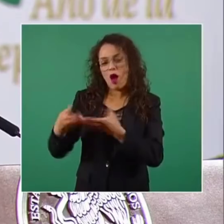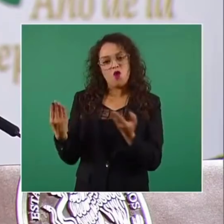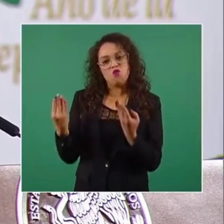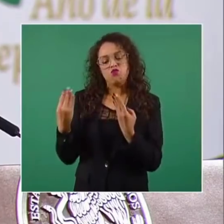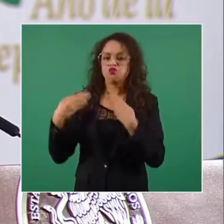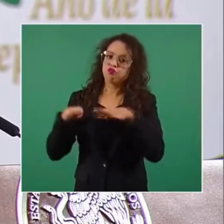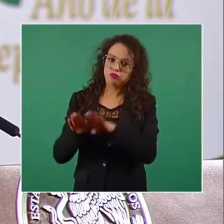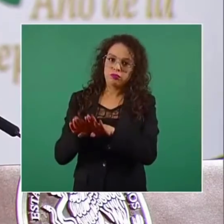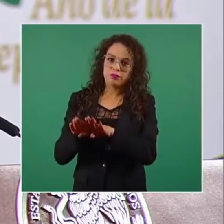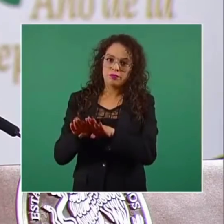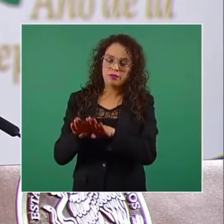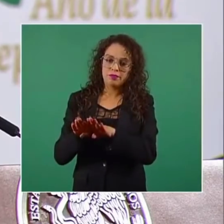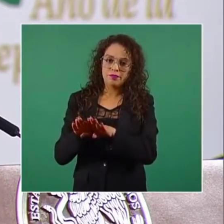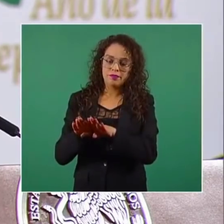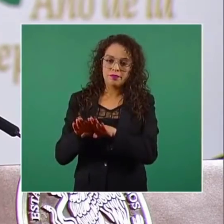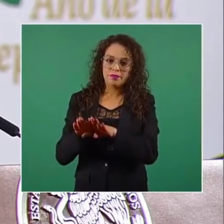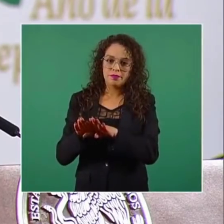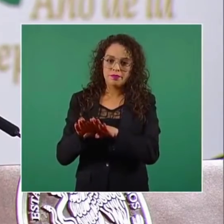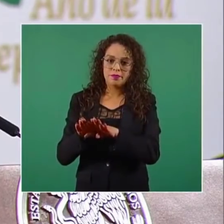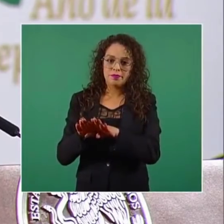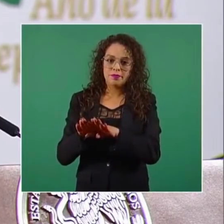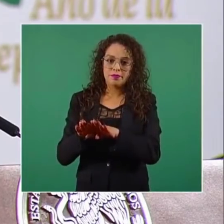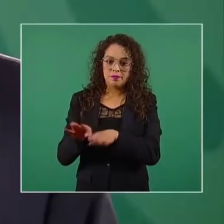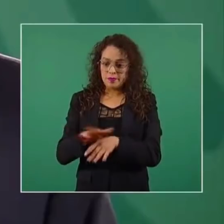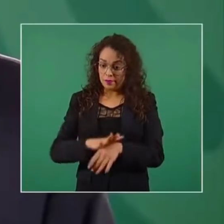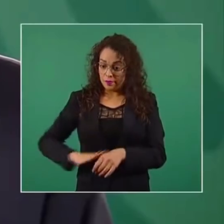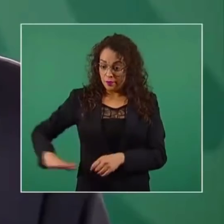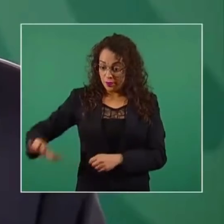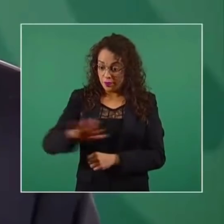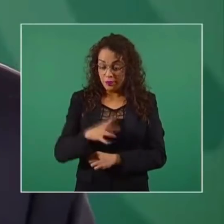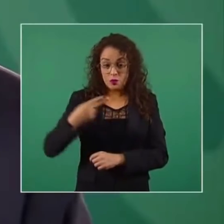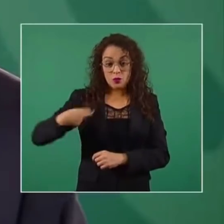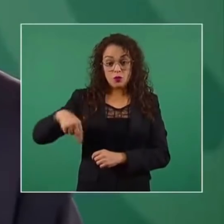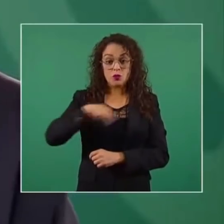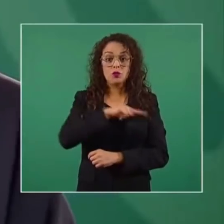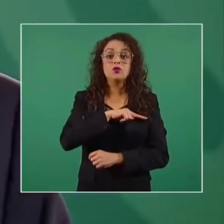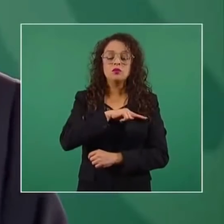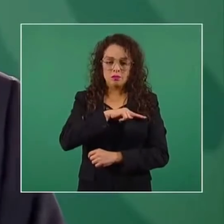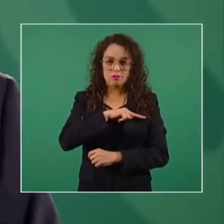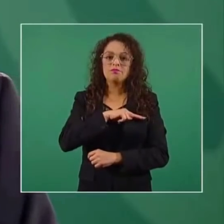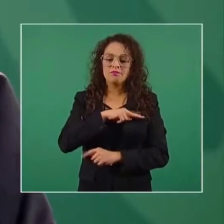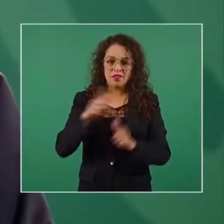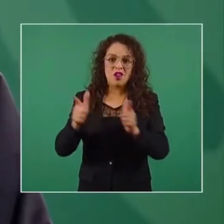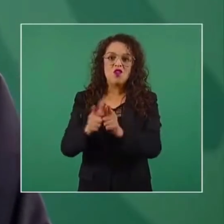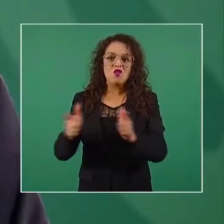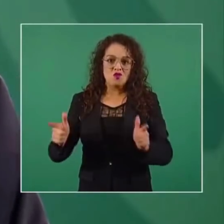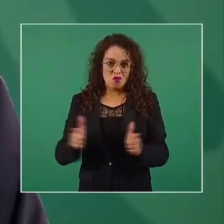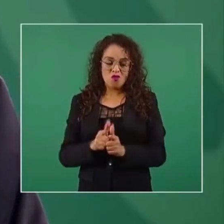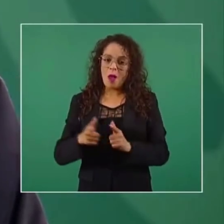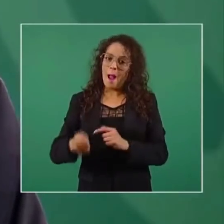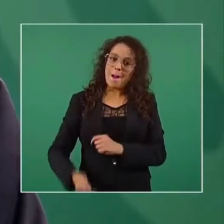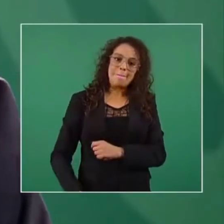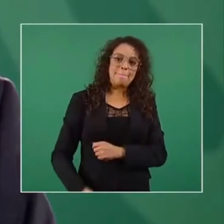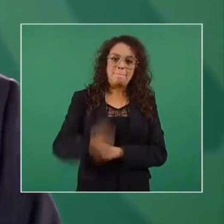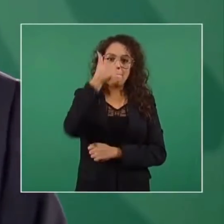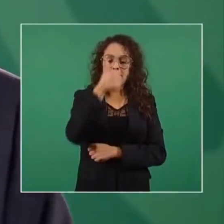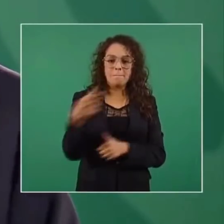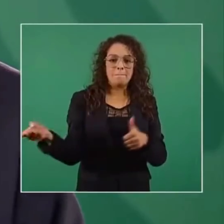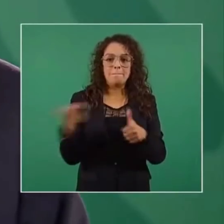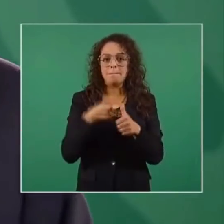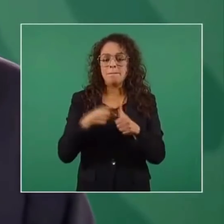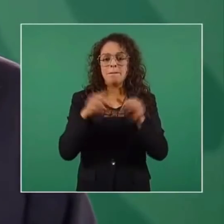indicación, fuimos un grupo de prioridad para la vacunación. Y además,